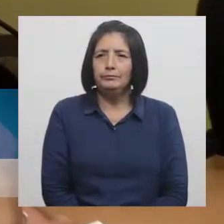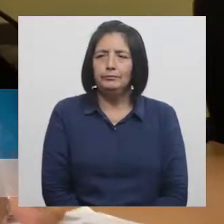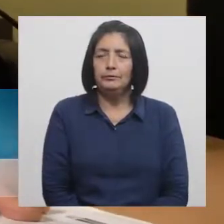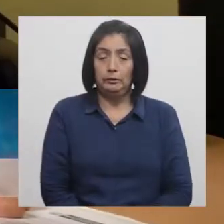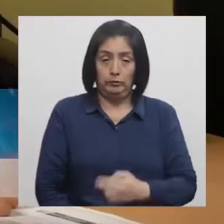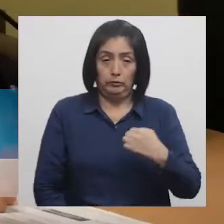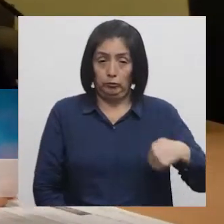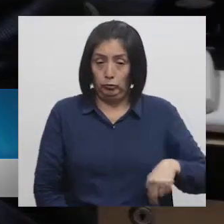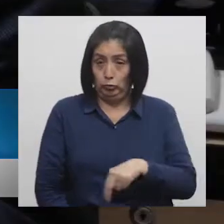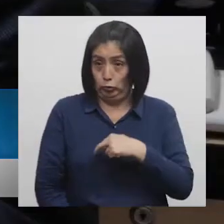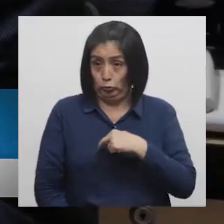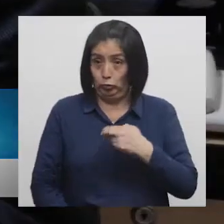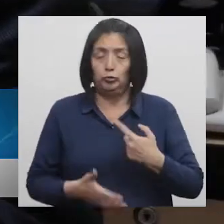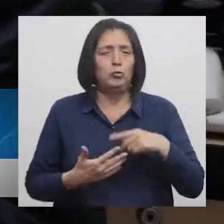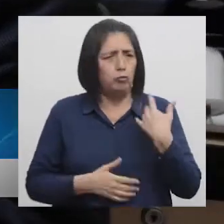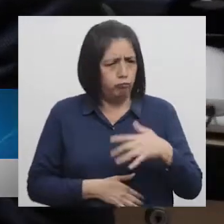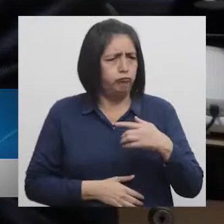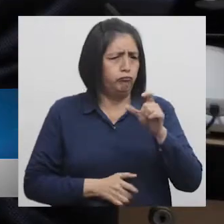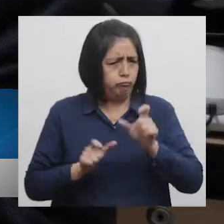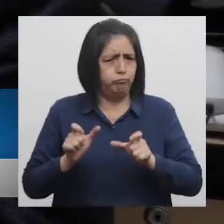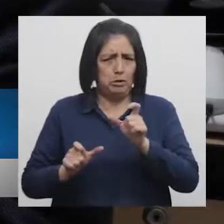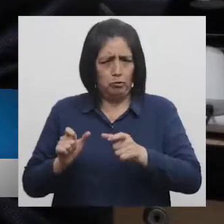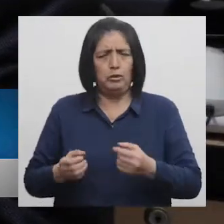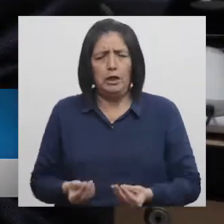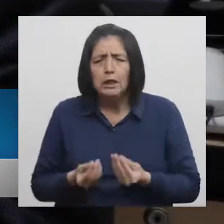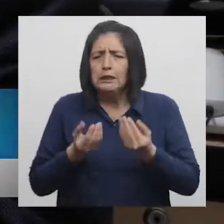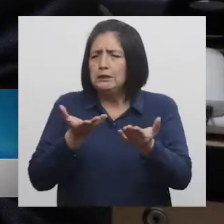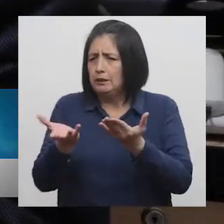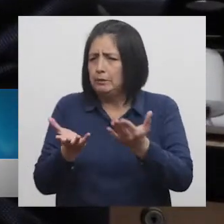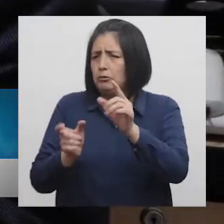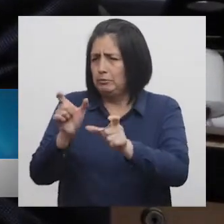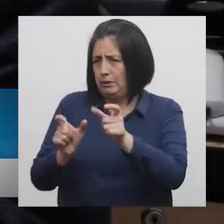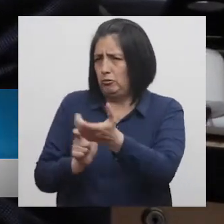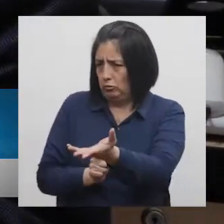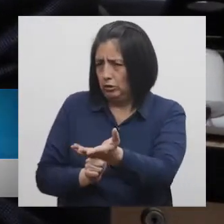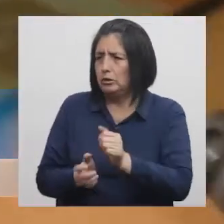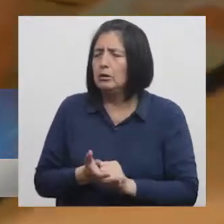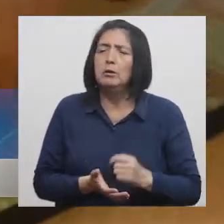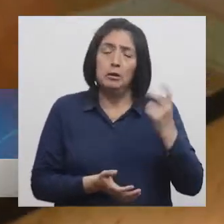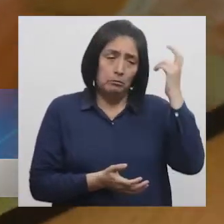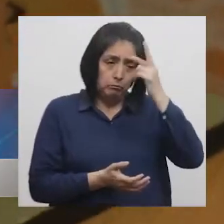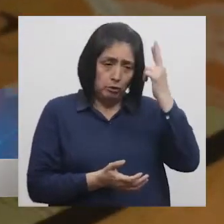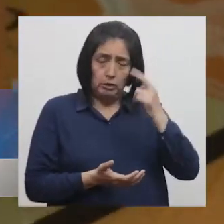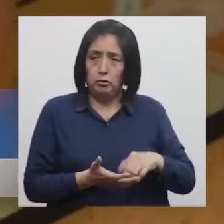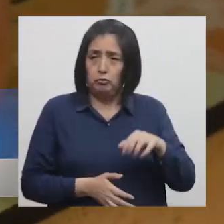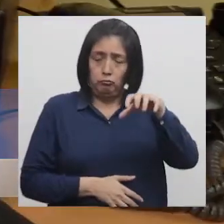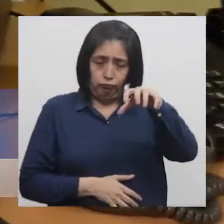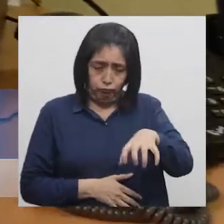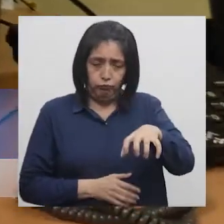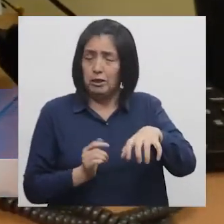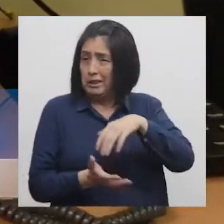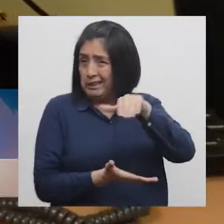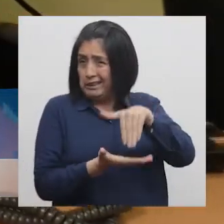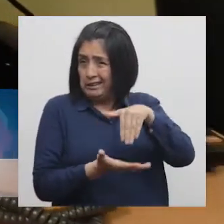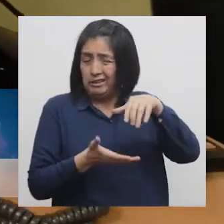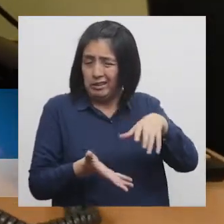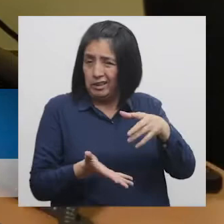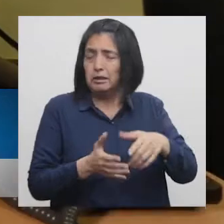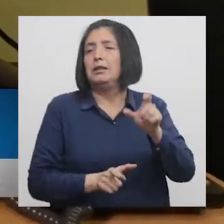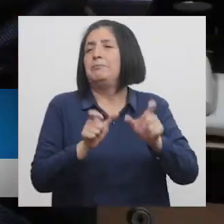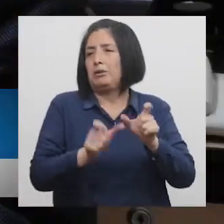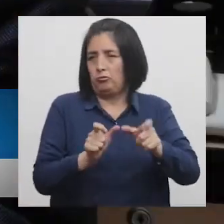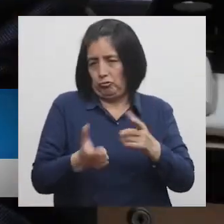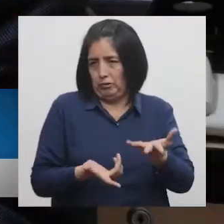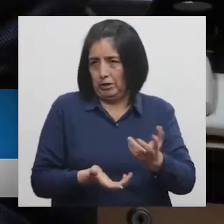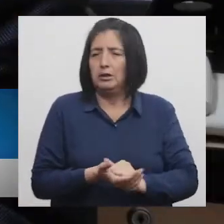Nosotros reconocemos que somos personas que atendemos personas. Por eso es que nuestro centro y eje de todo es el ciudadano.